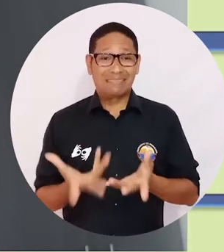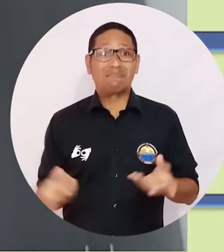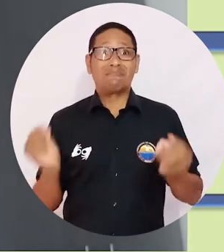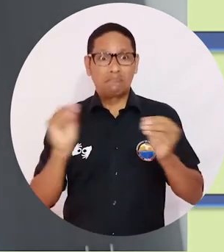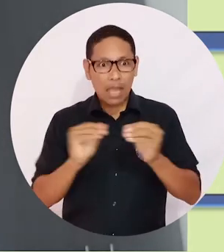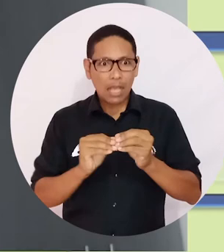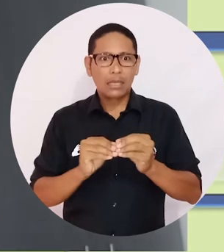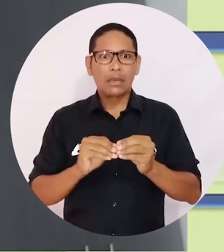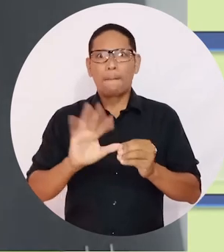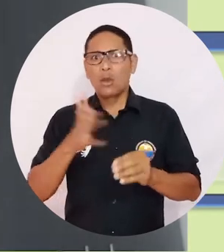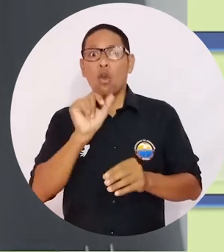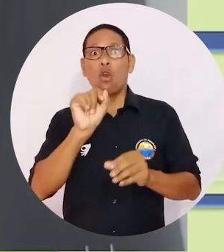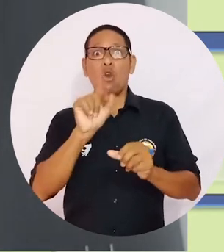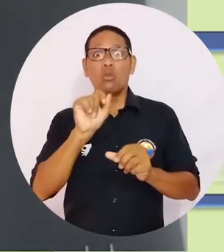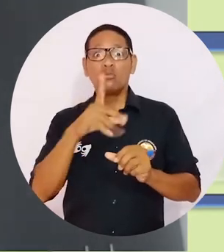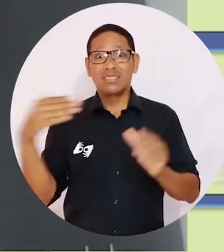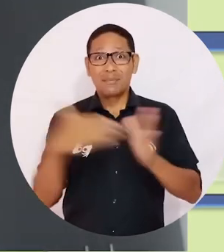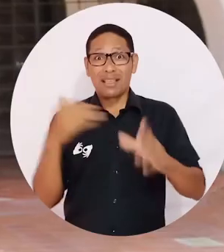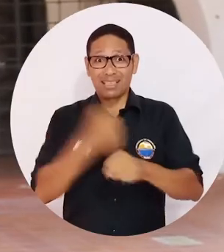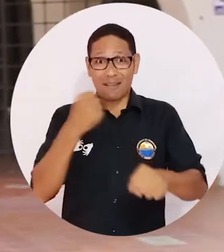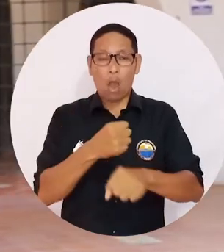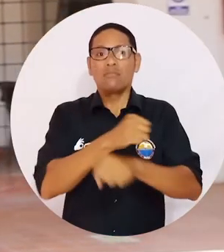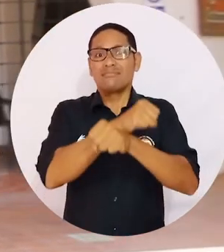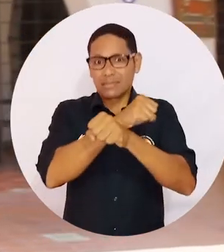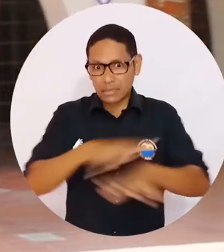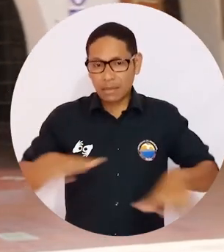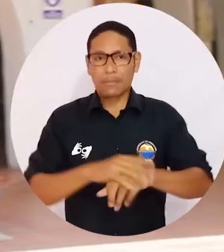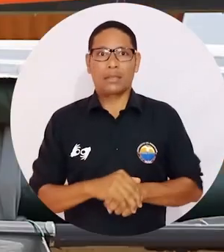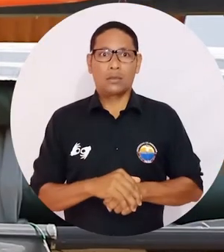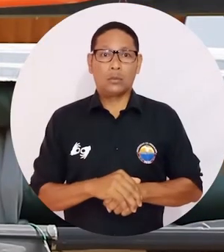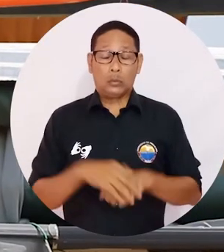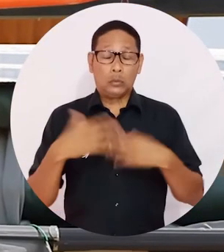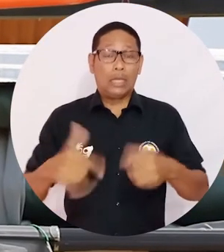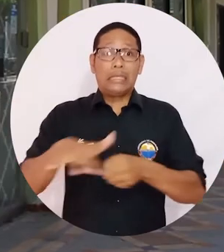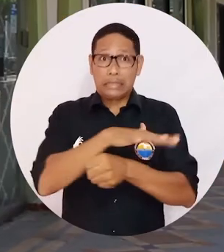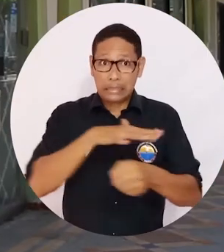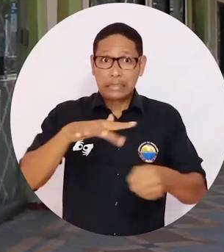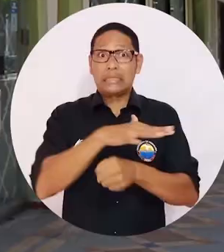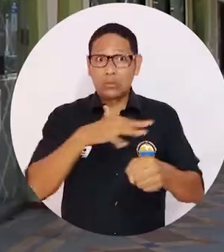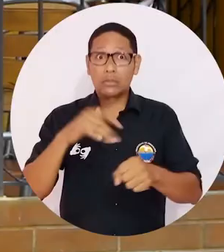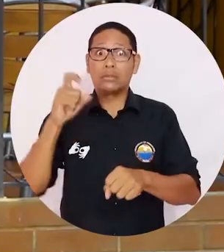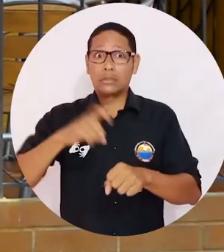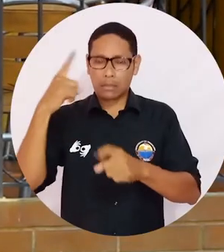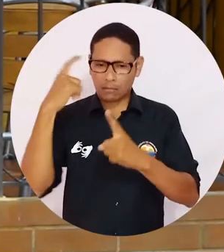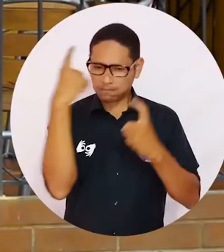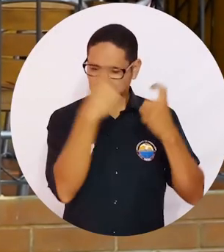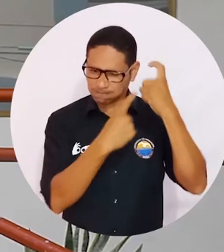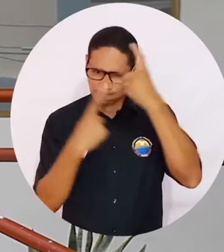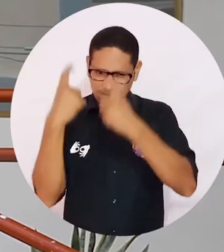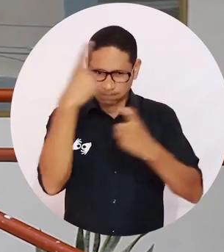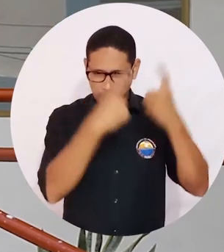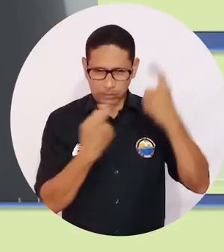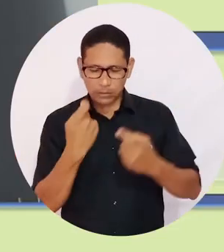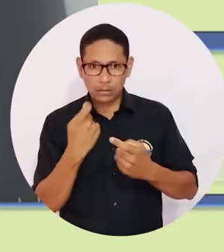teniendo también como consecuencia la pérdida de más de 11.000 empleos formales. Esta es una situación que requiere un análisis